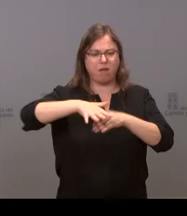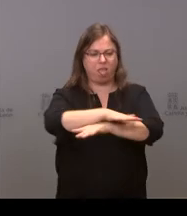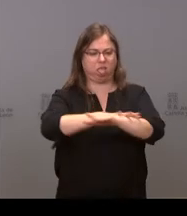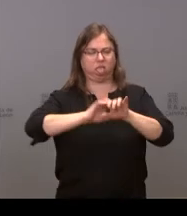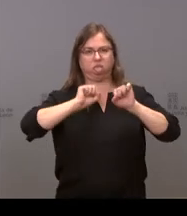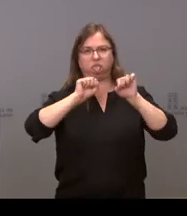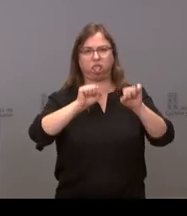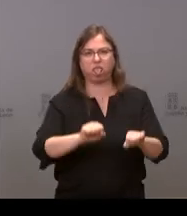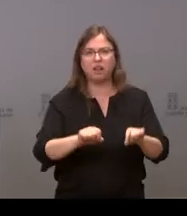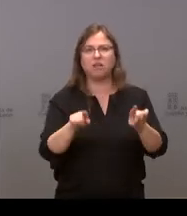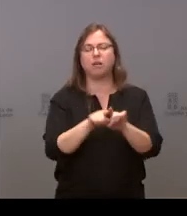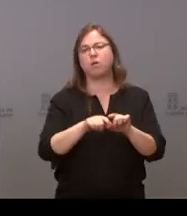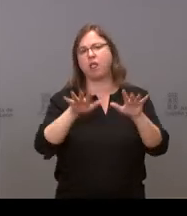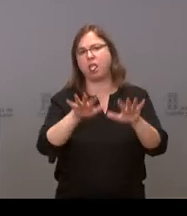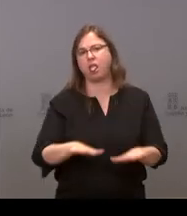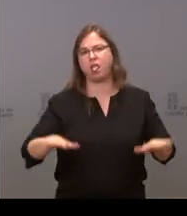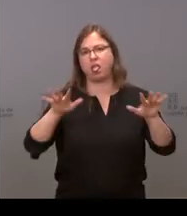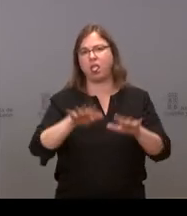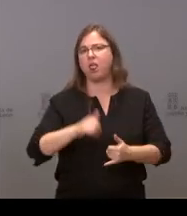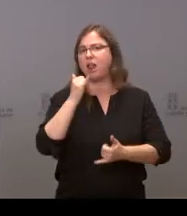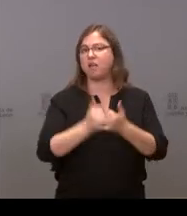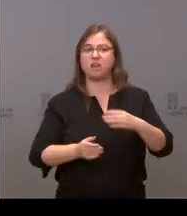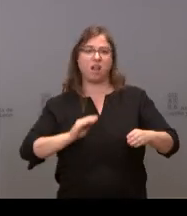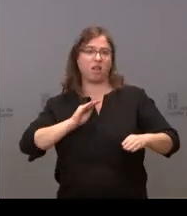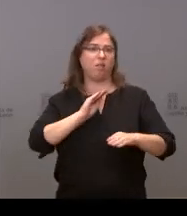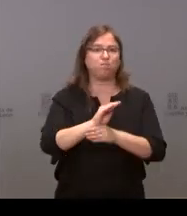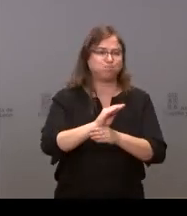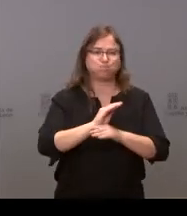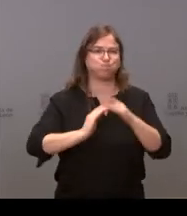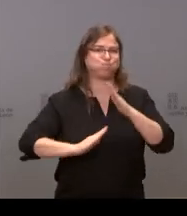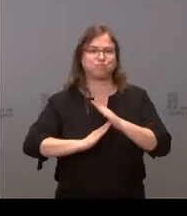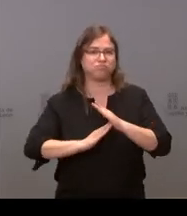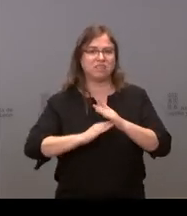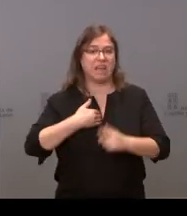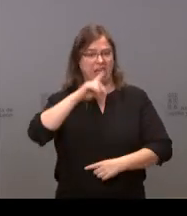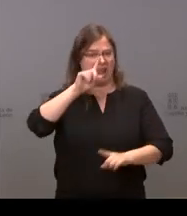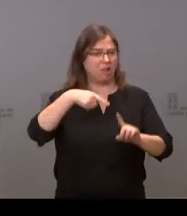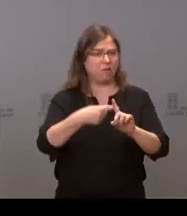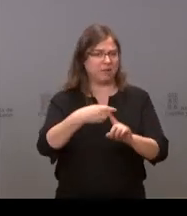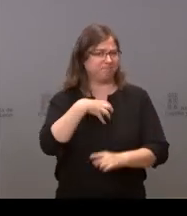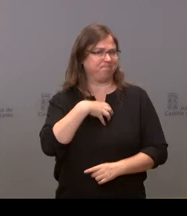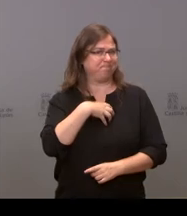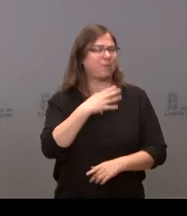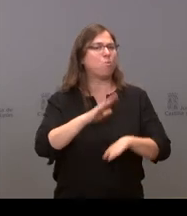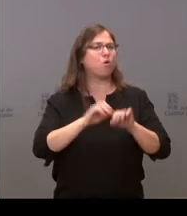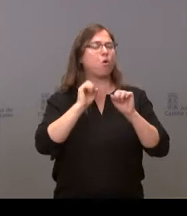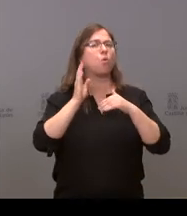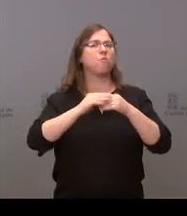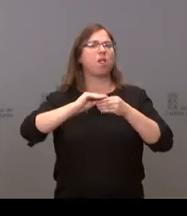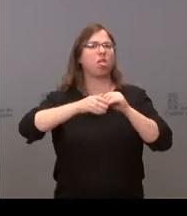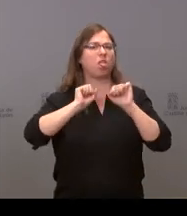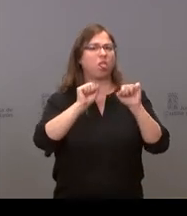sea lo suficientemente lenta como para impedir que esas ayudas estén en funcionamiento ya al año que viene. Entonces, no sé desde la Junta qué